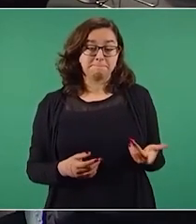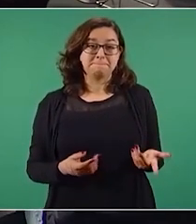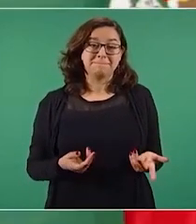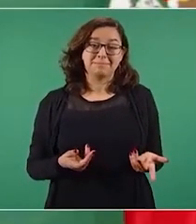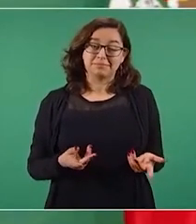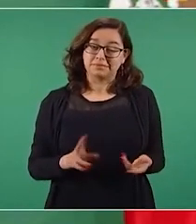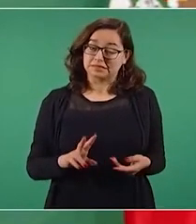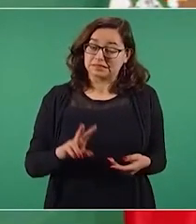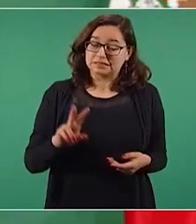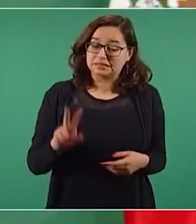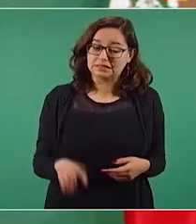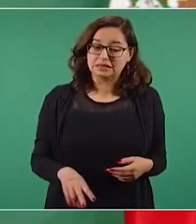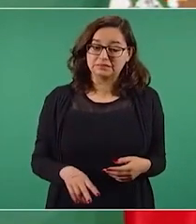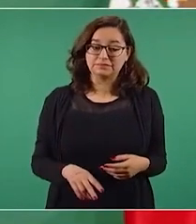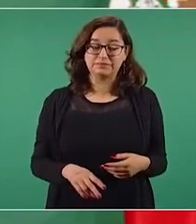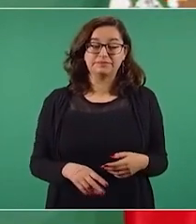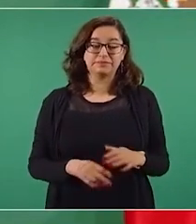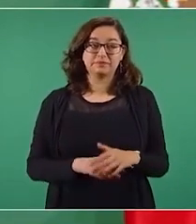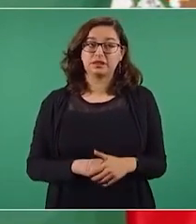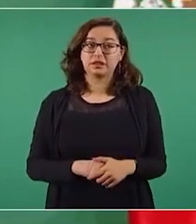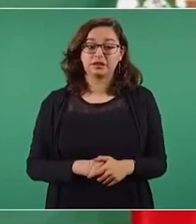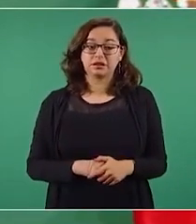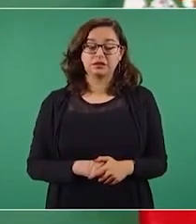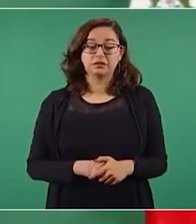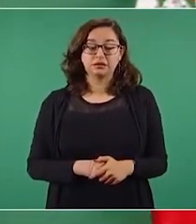a unos